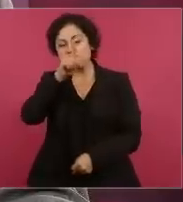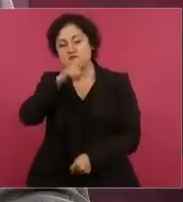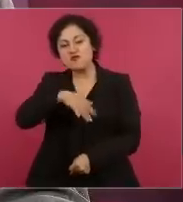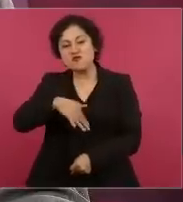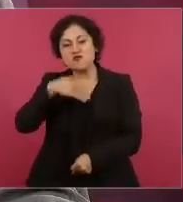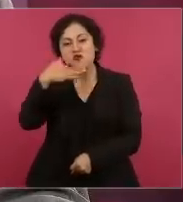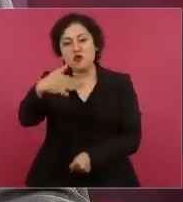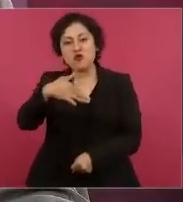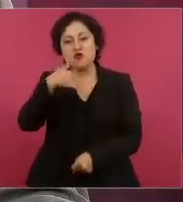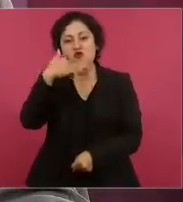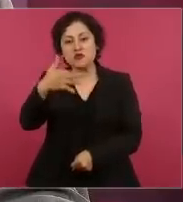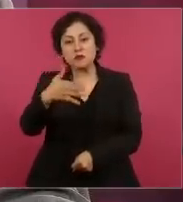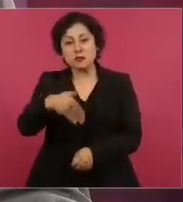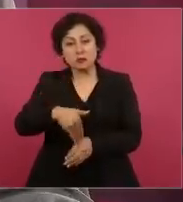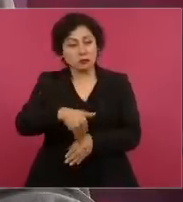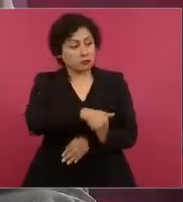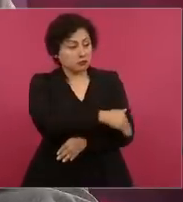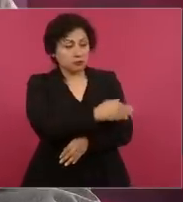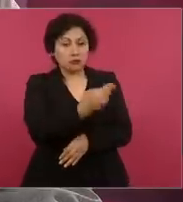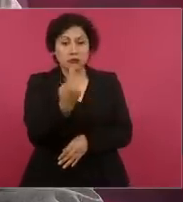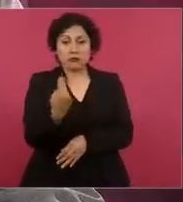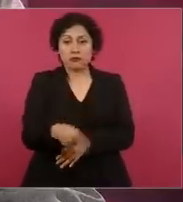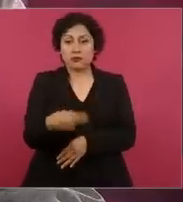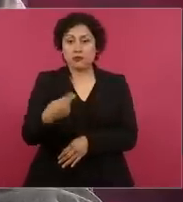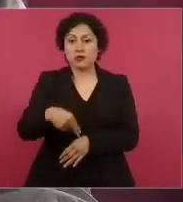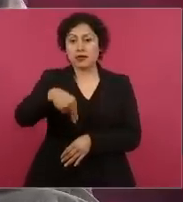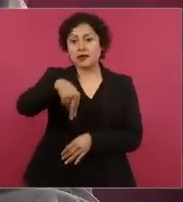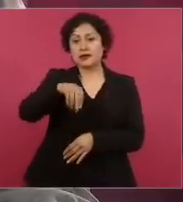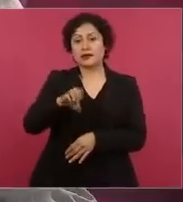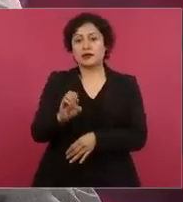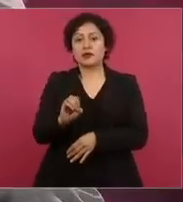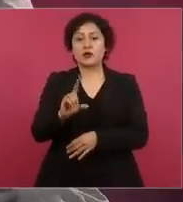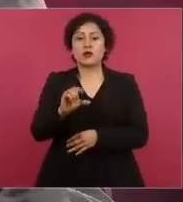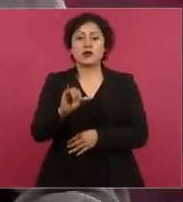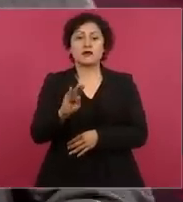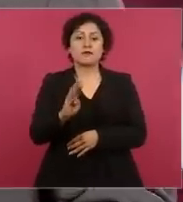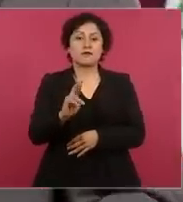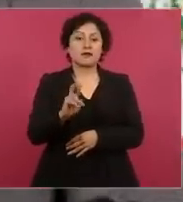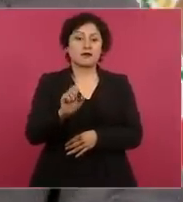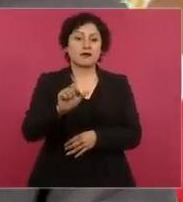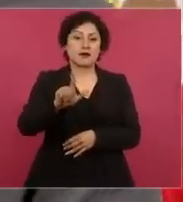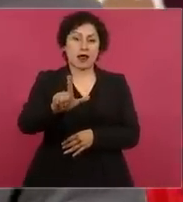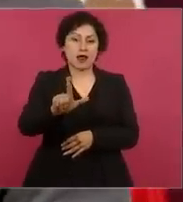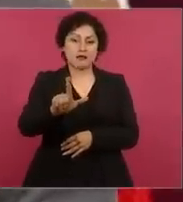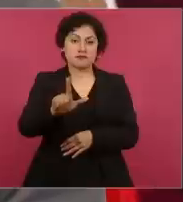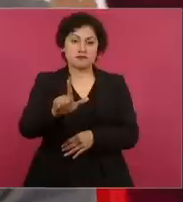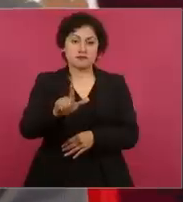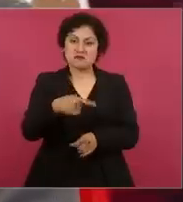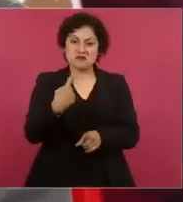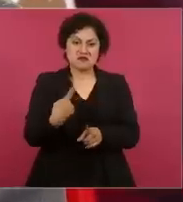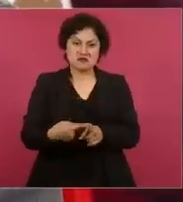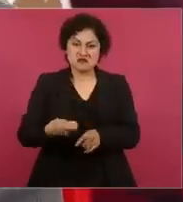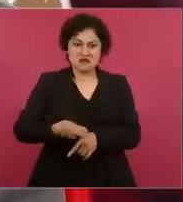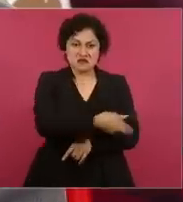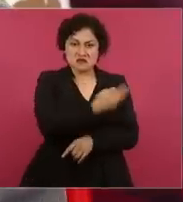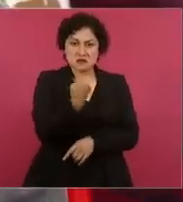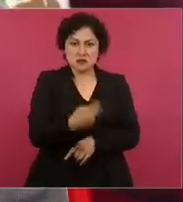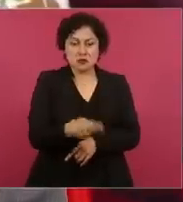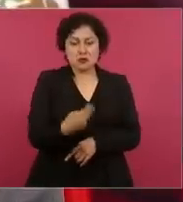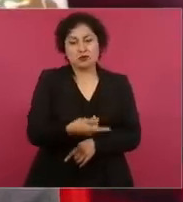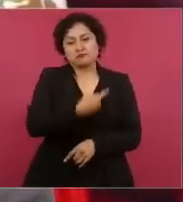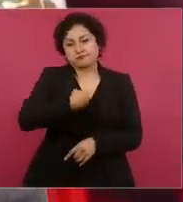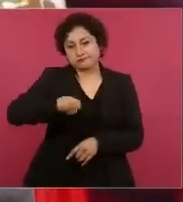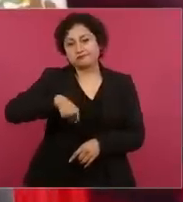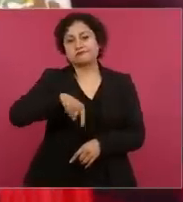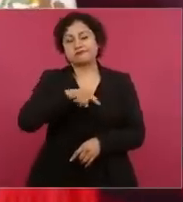bautizado por nosotros porque es lo más cercano a nuestra